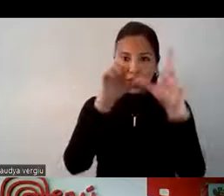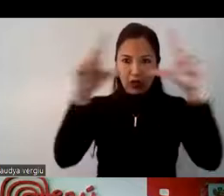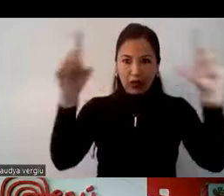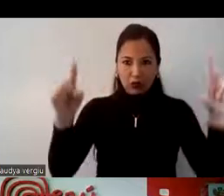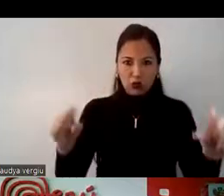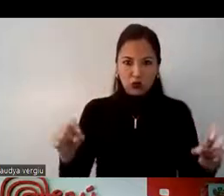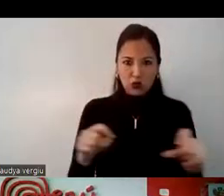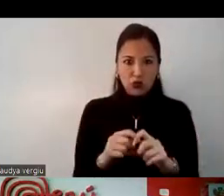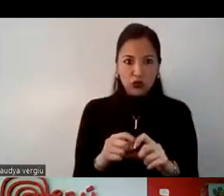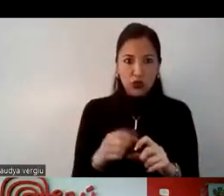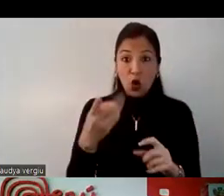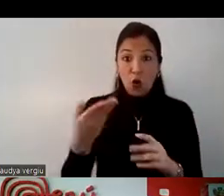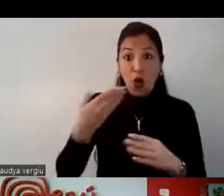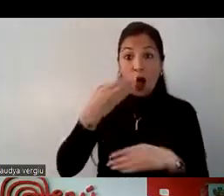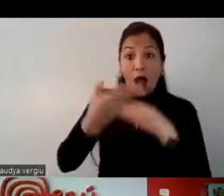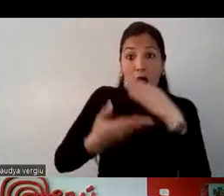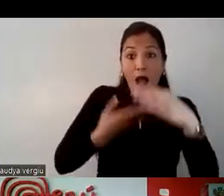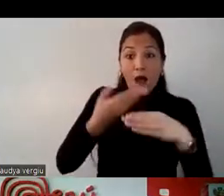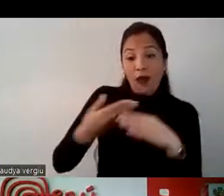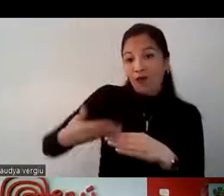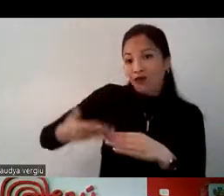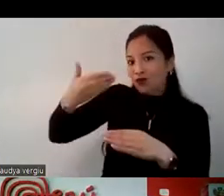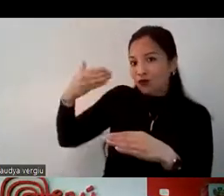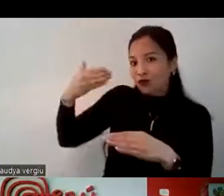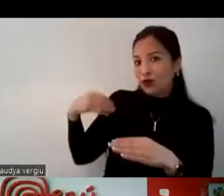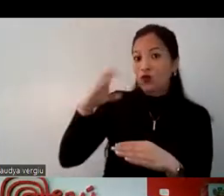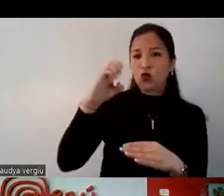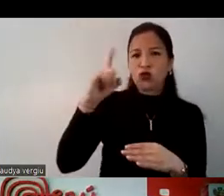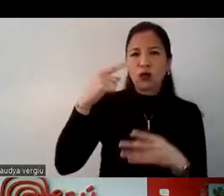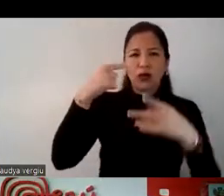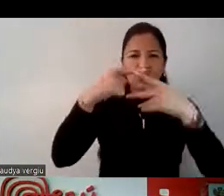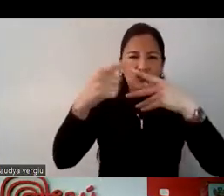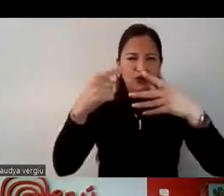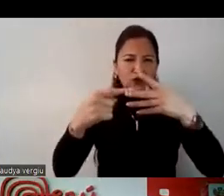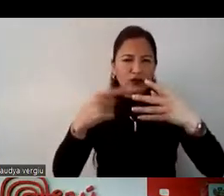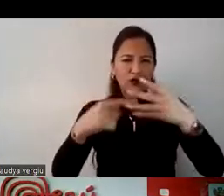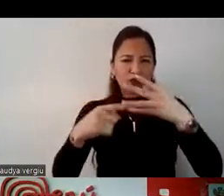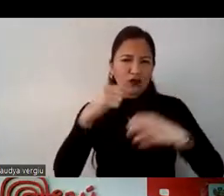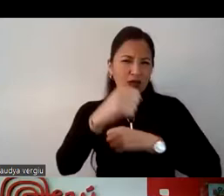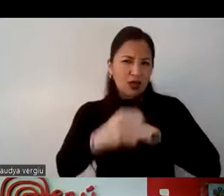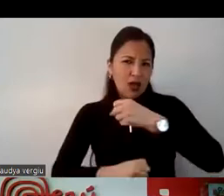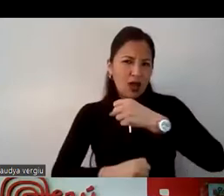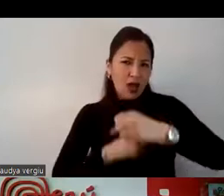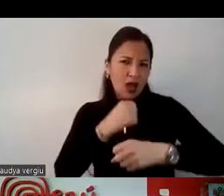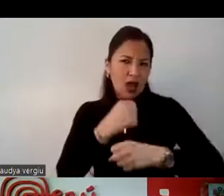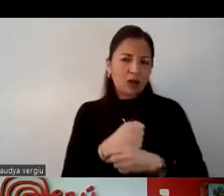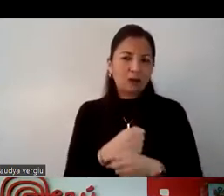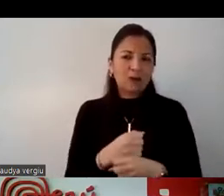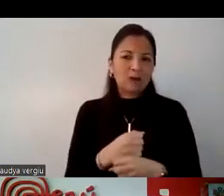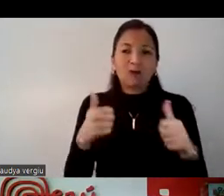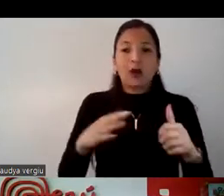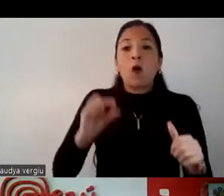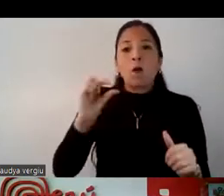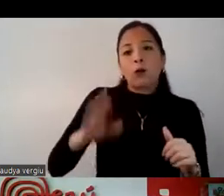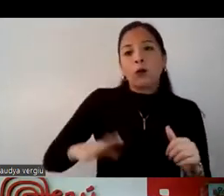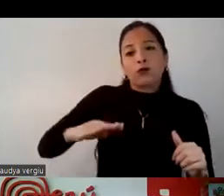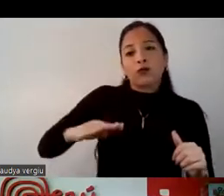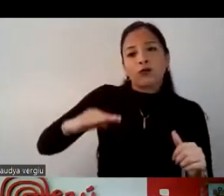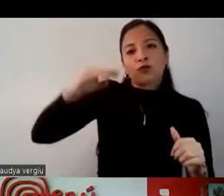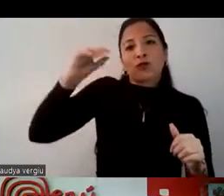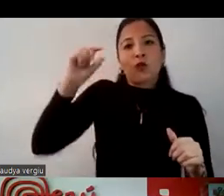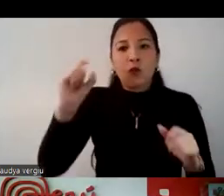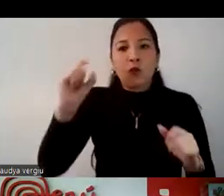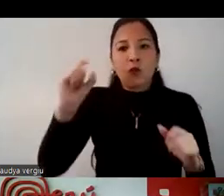Como bien mencionaba Gustavo, pues, hemos tenido diversos temas durante el año, sin embargo, ya se han superado muchos de ellos y